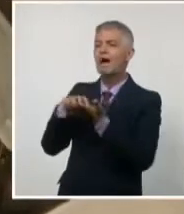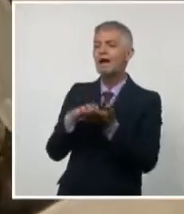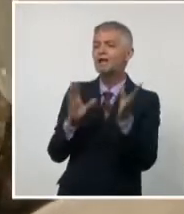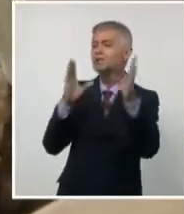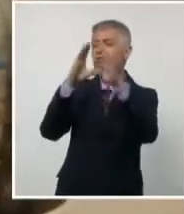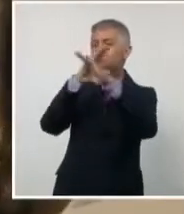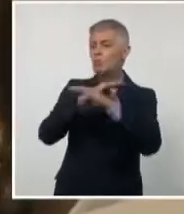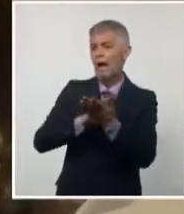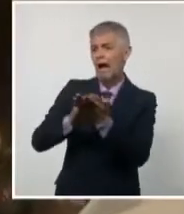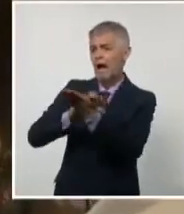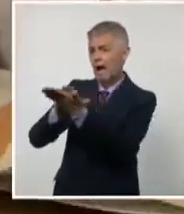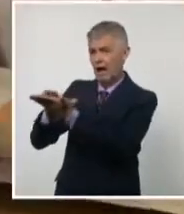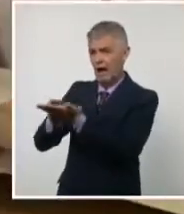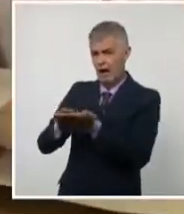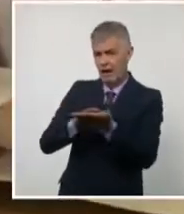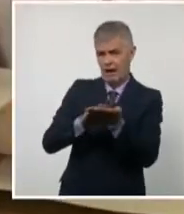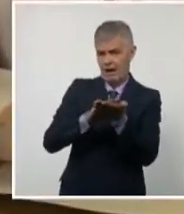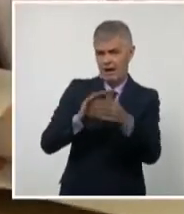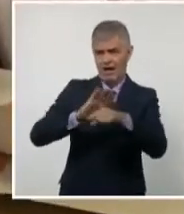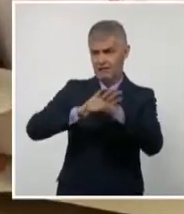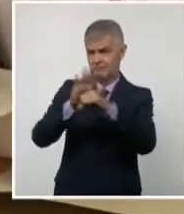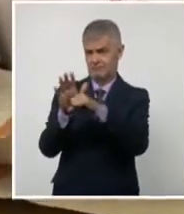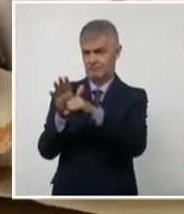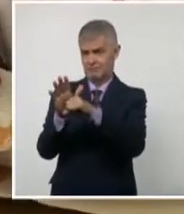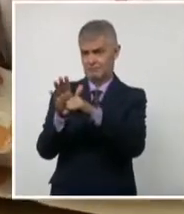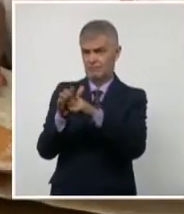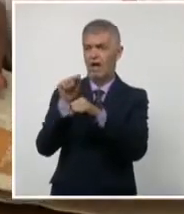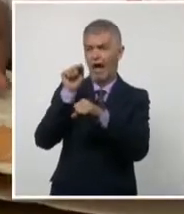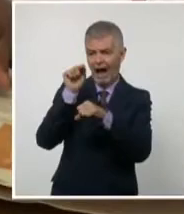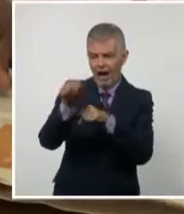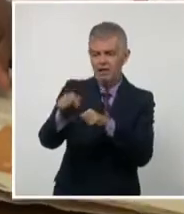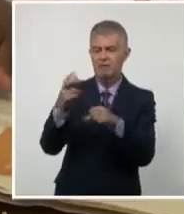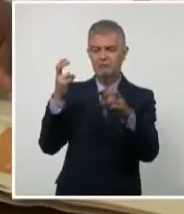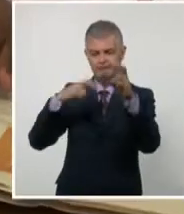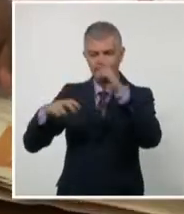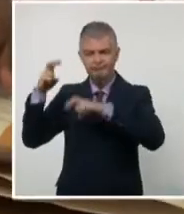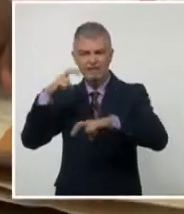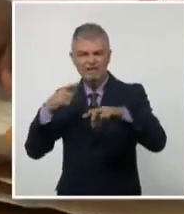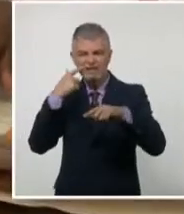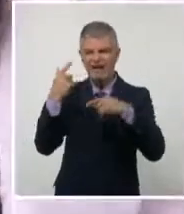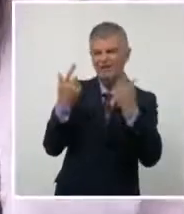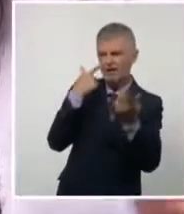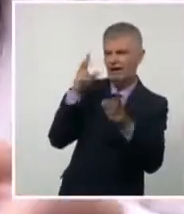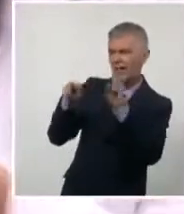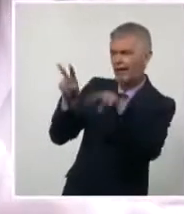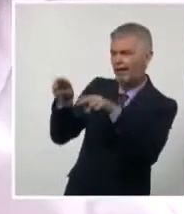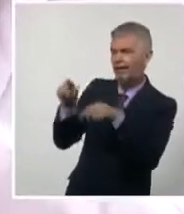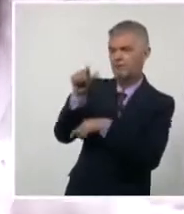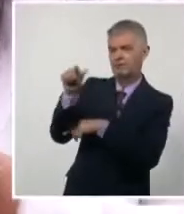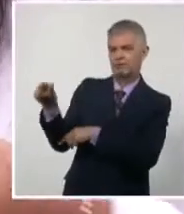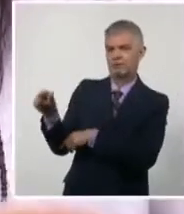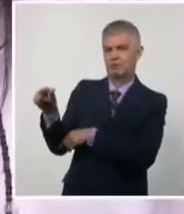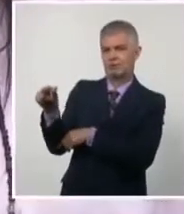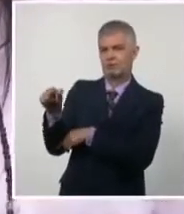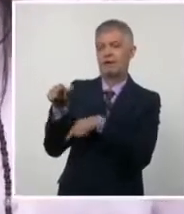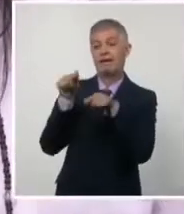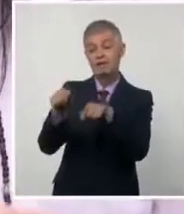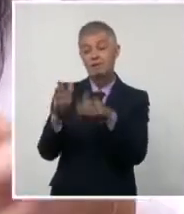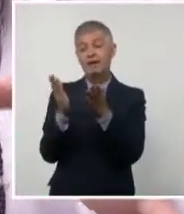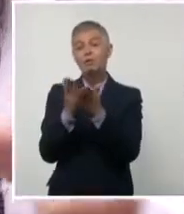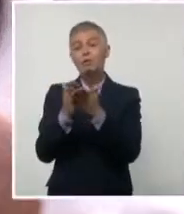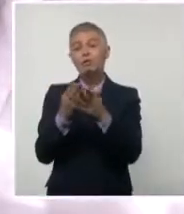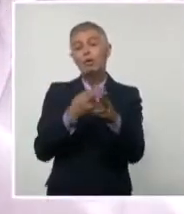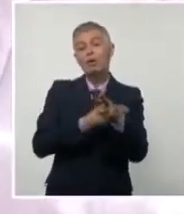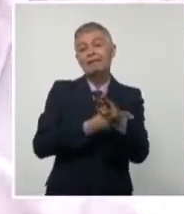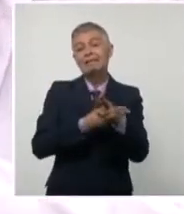aquellos lugares donde no han sido detectados aún ningún caso positivo de COVID-19. Es un estudio de cohorte en el tiempo